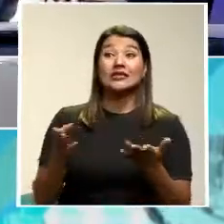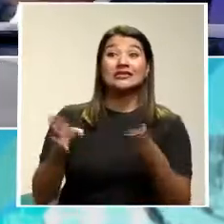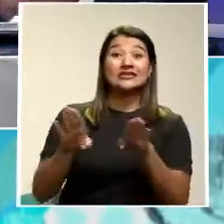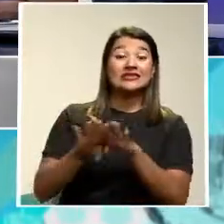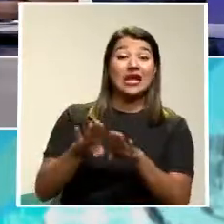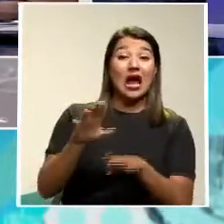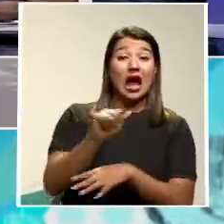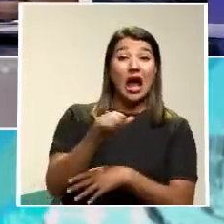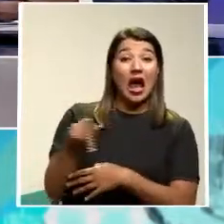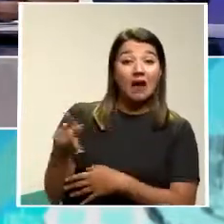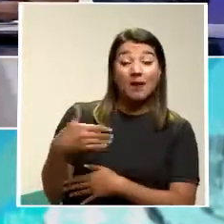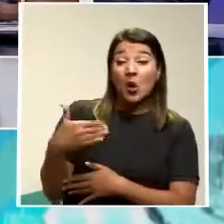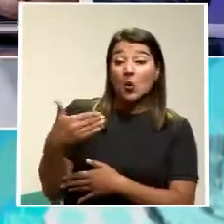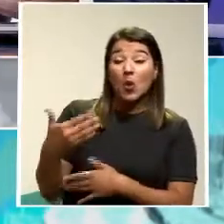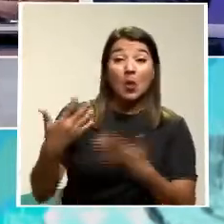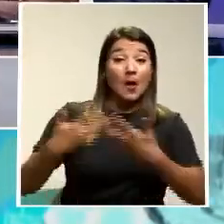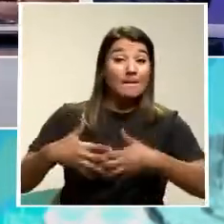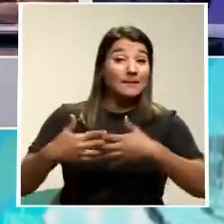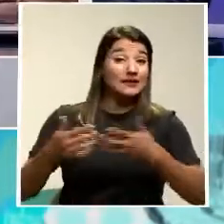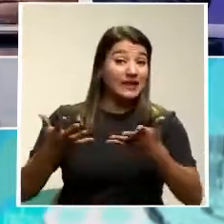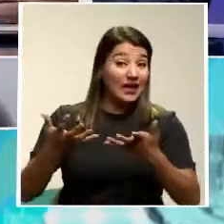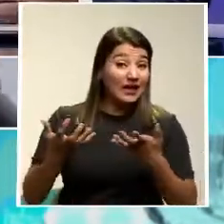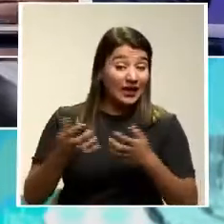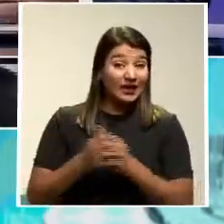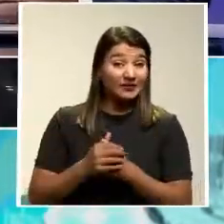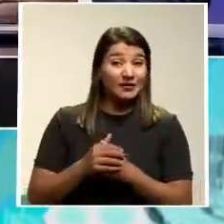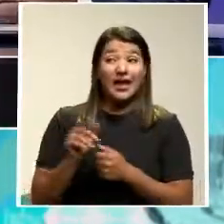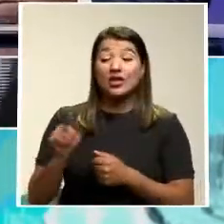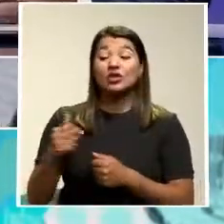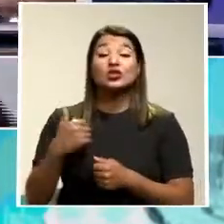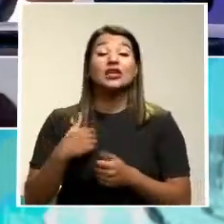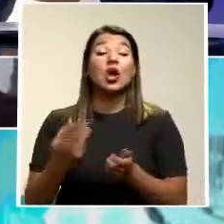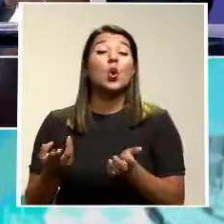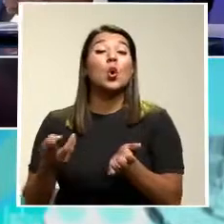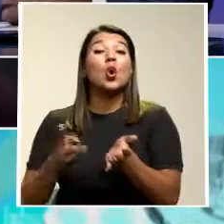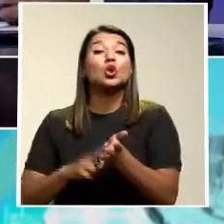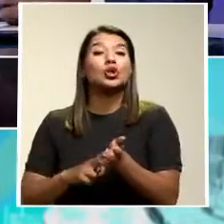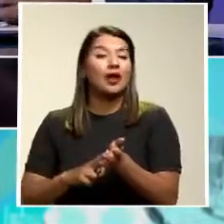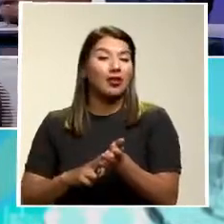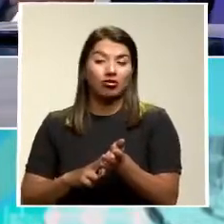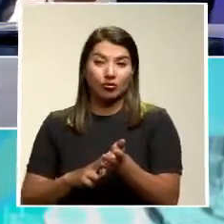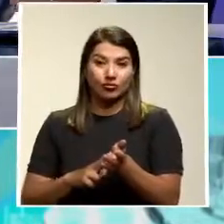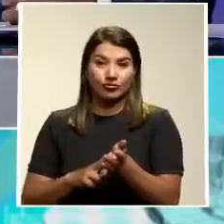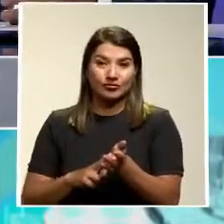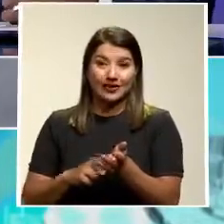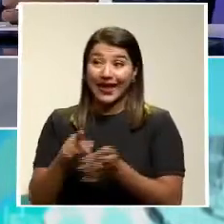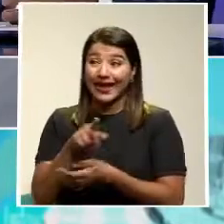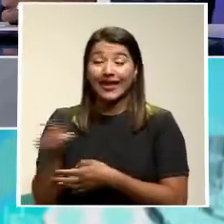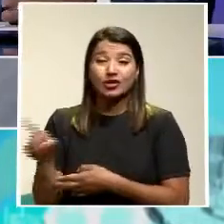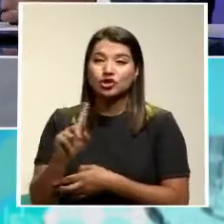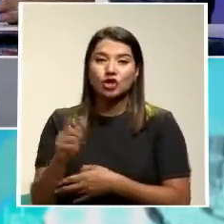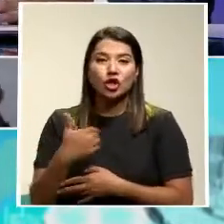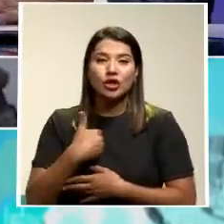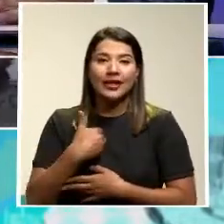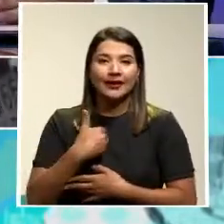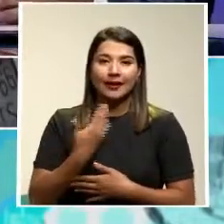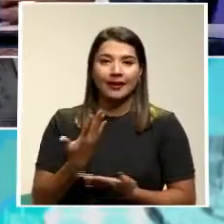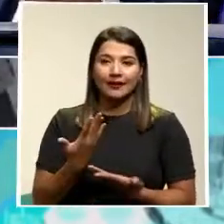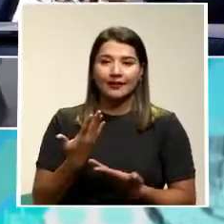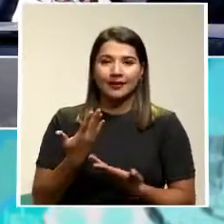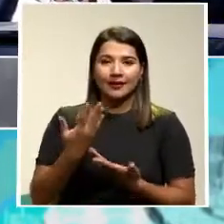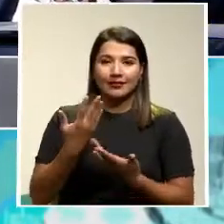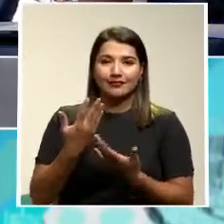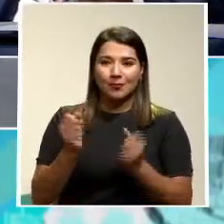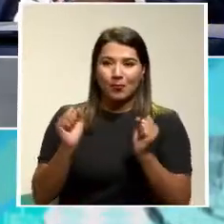Cuando la empresa Quería Era un contrato De adhesión Inclusive se hablaba Que ellos no podían No tenían un poder De decisión Sobre estos contratos